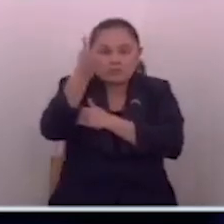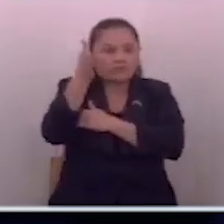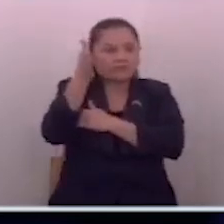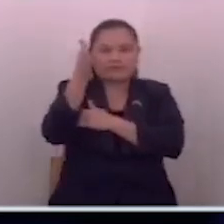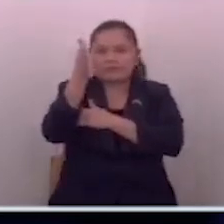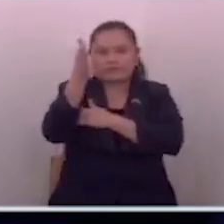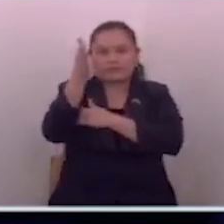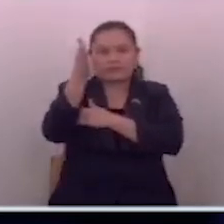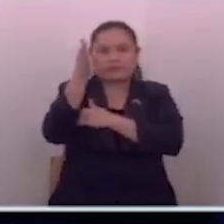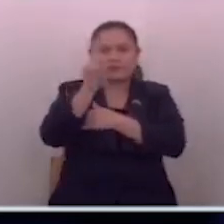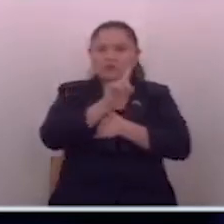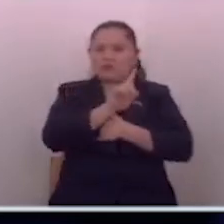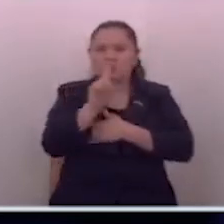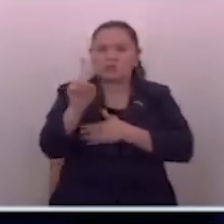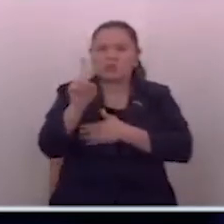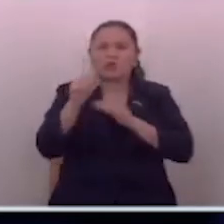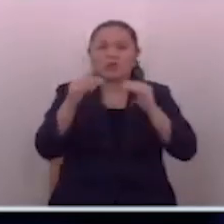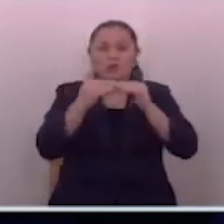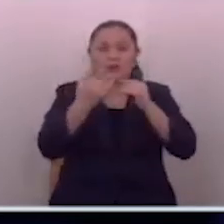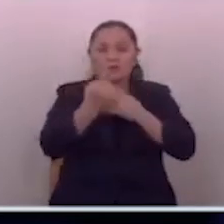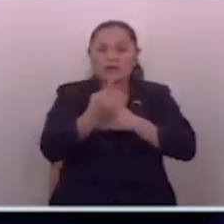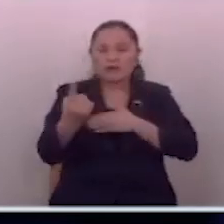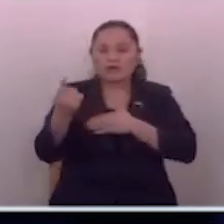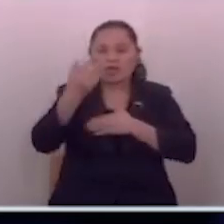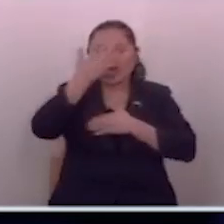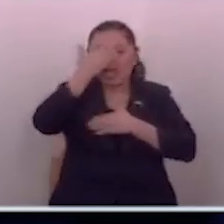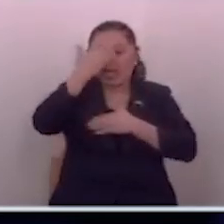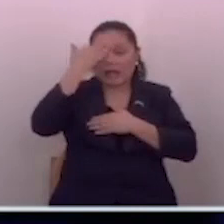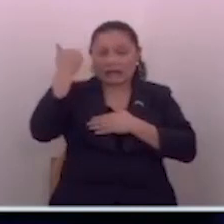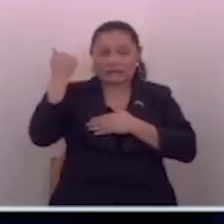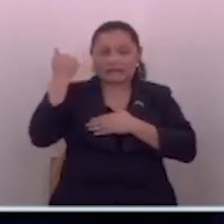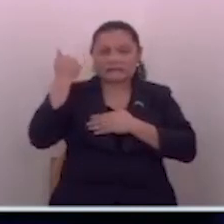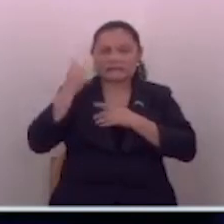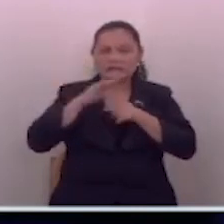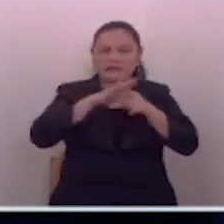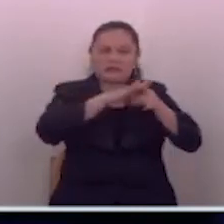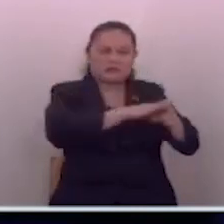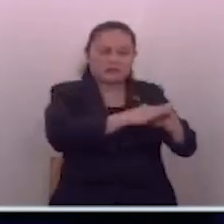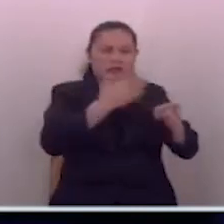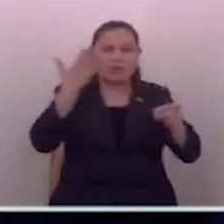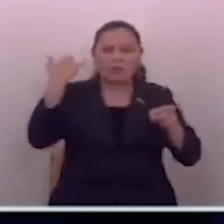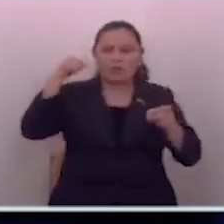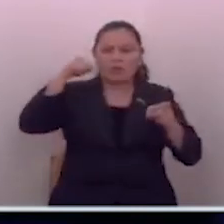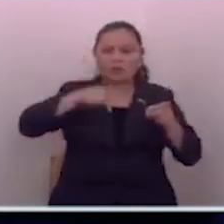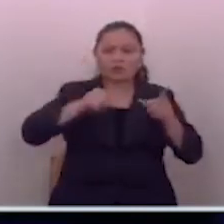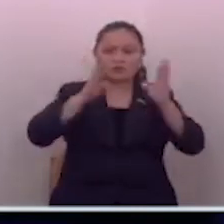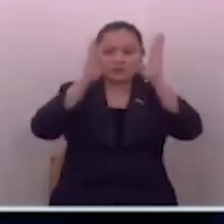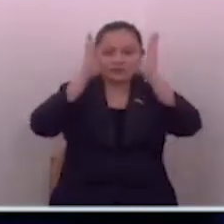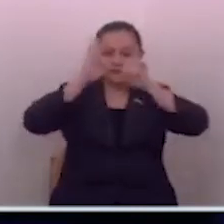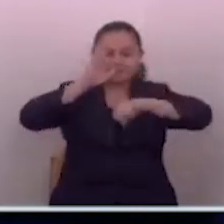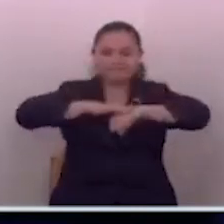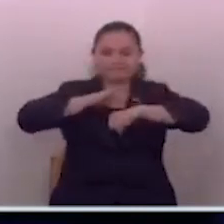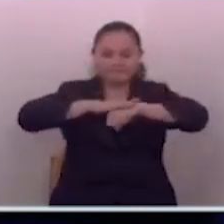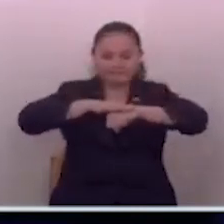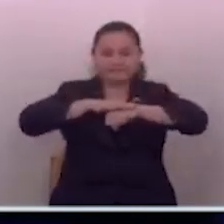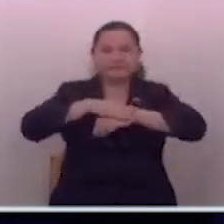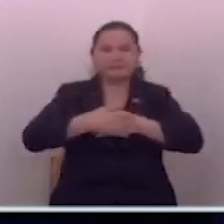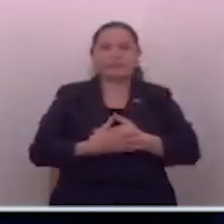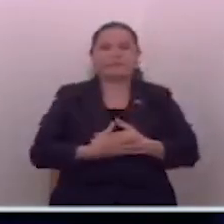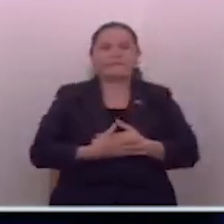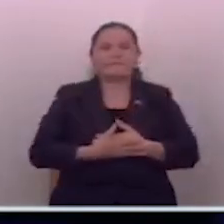aquellas personas que habían sido olvidadas, ahora se le está tomando muy en cuenta,